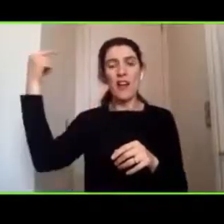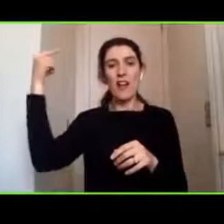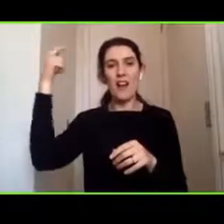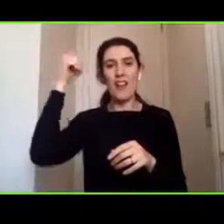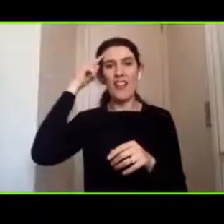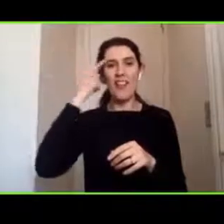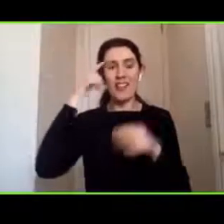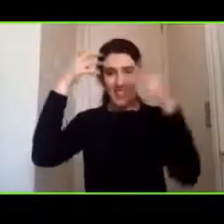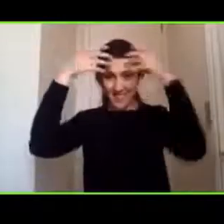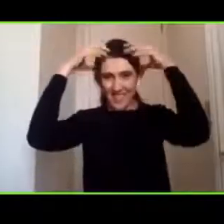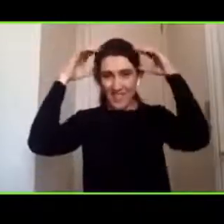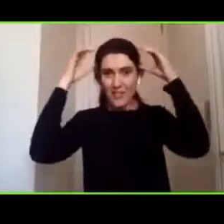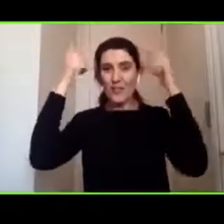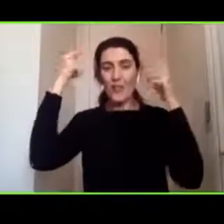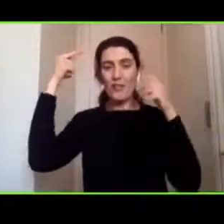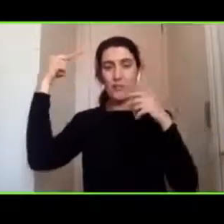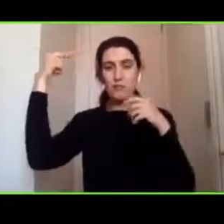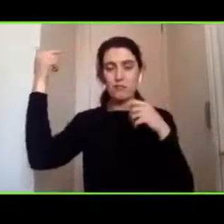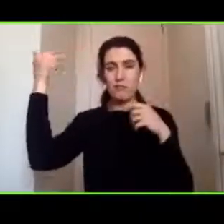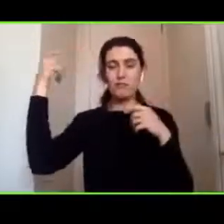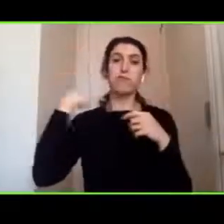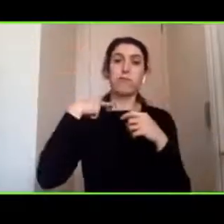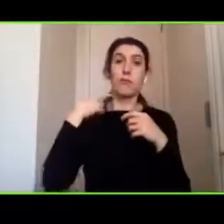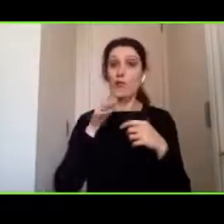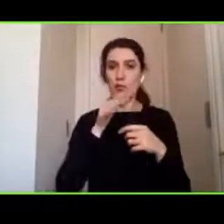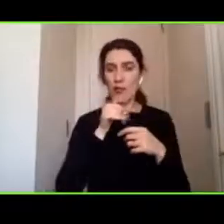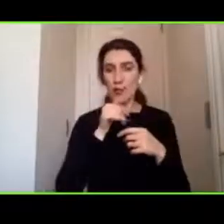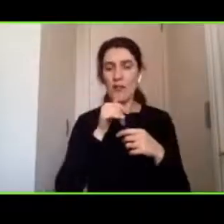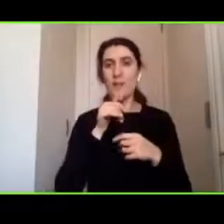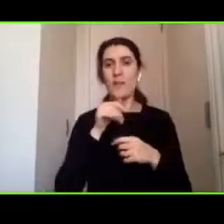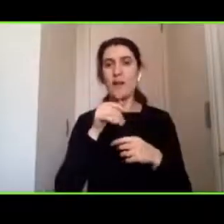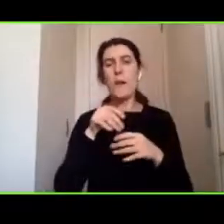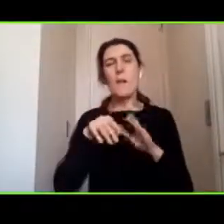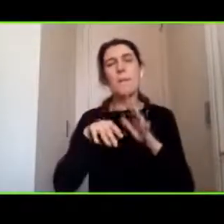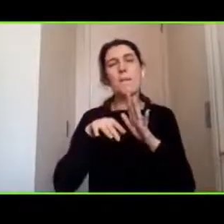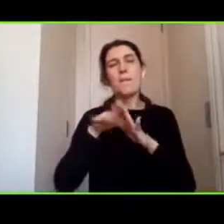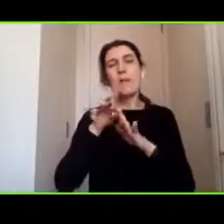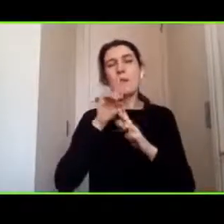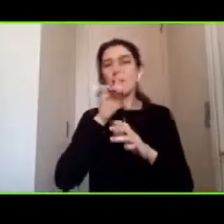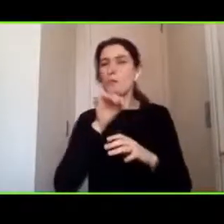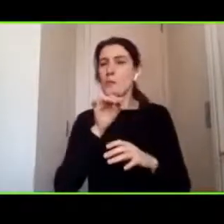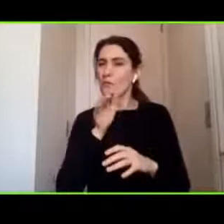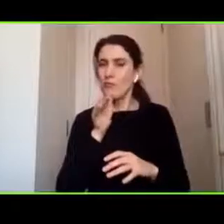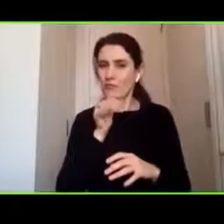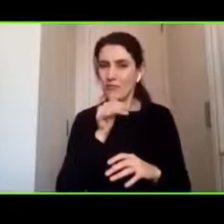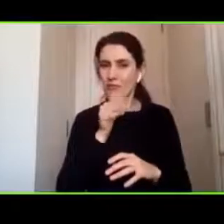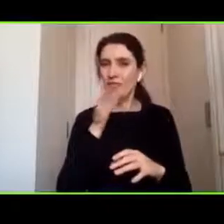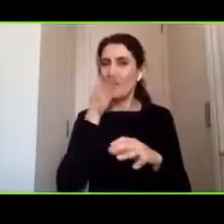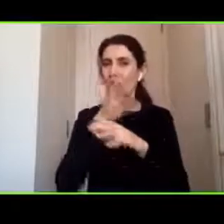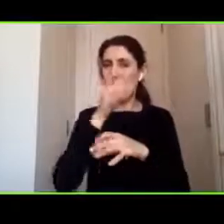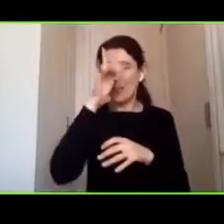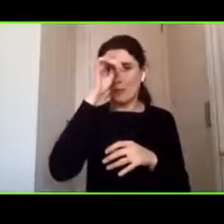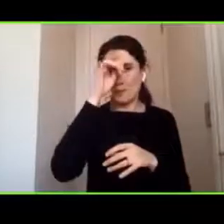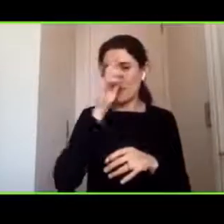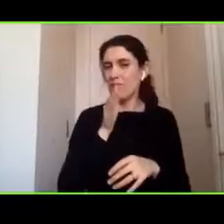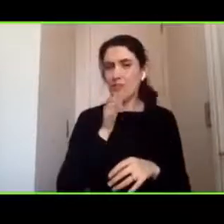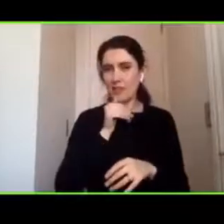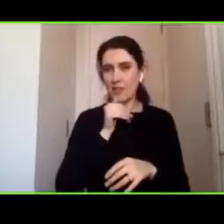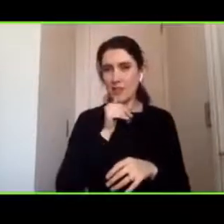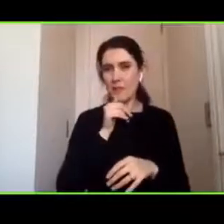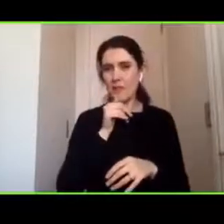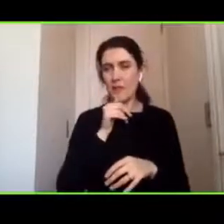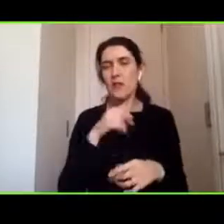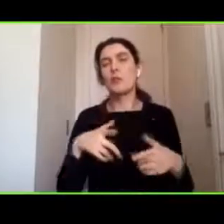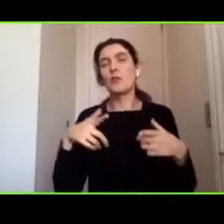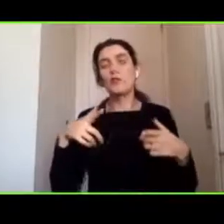mayoría de las veces no consultan. Y afortunadamente el porcentaje de TEC moderado o traumatismo